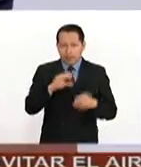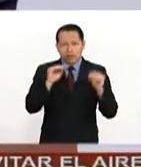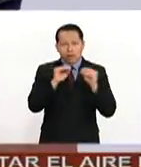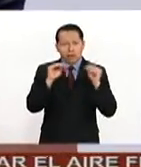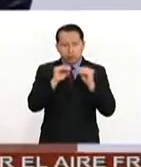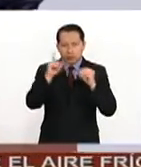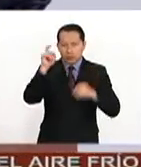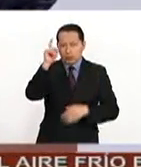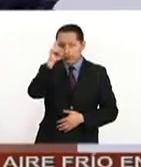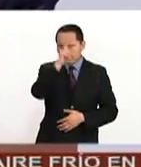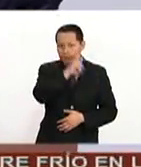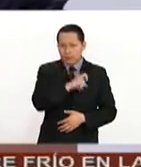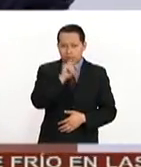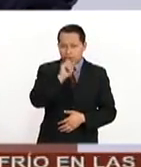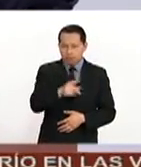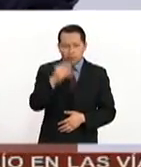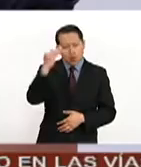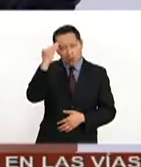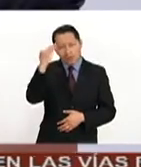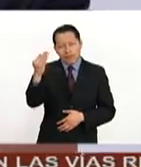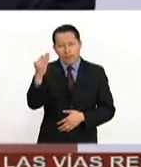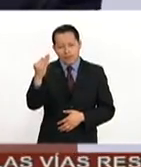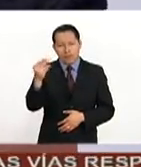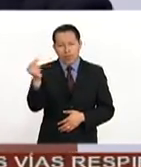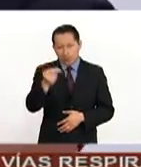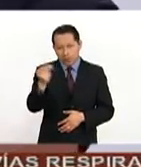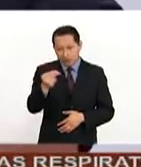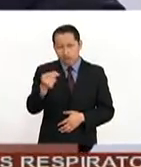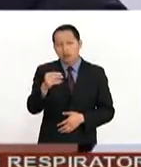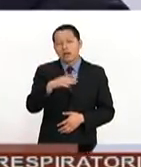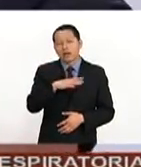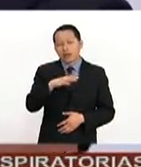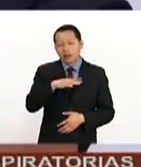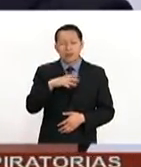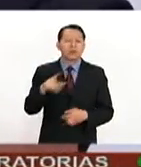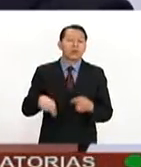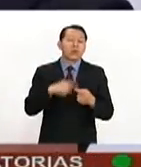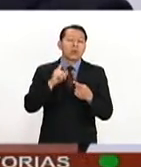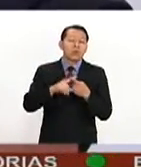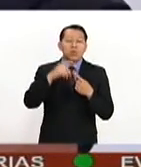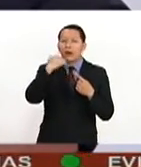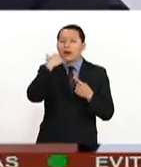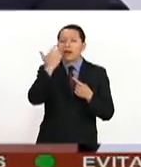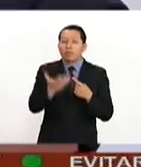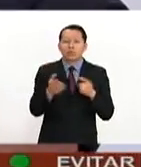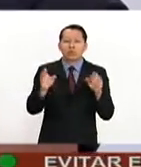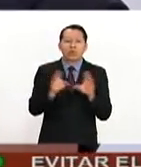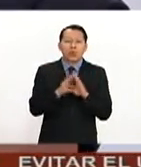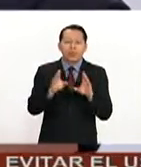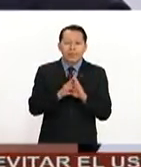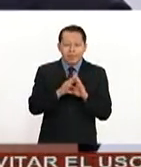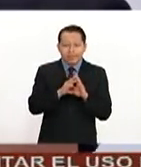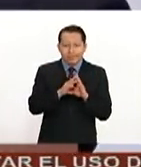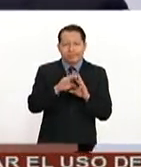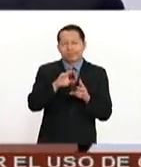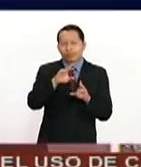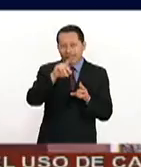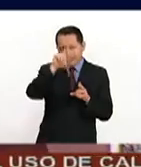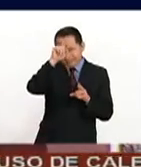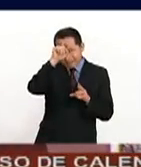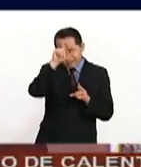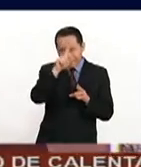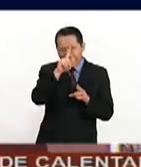compleja que llevará su tiempo. Buscaremos, por un lado, disipar la incertidumbre lo antes